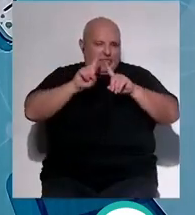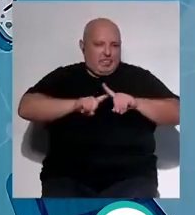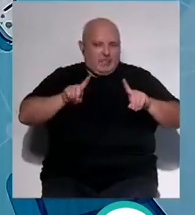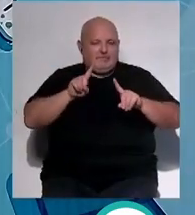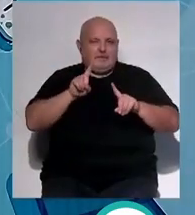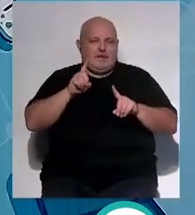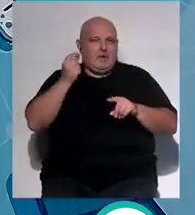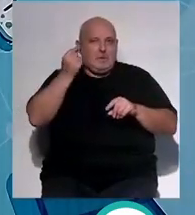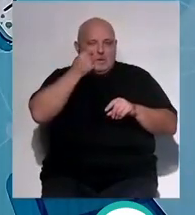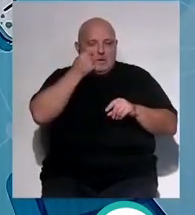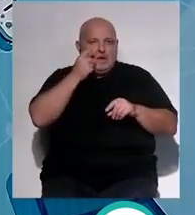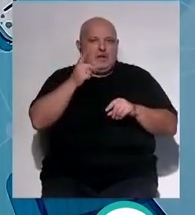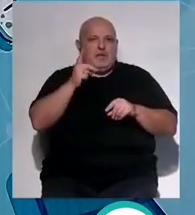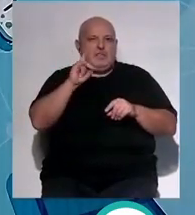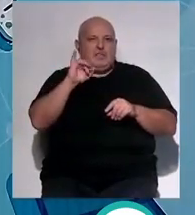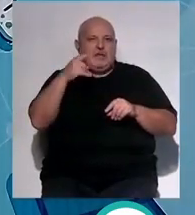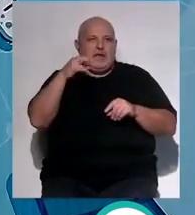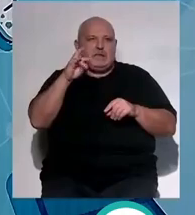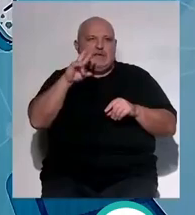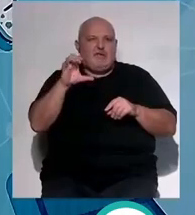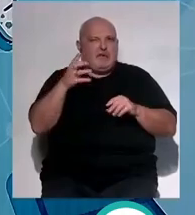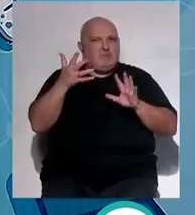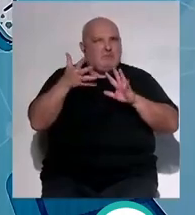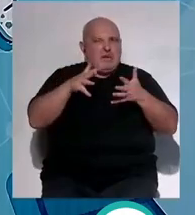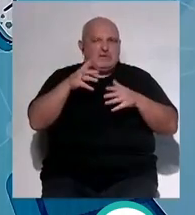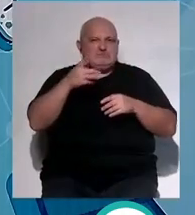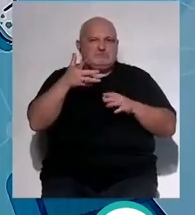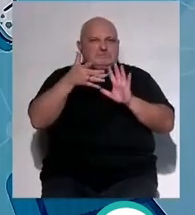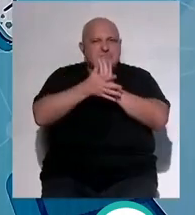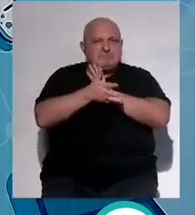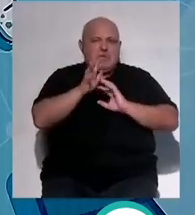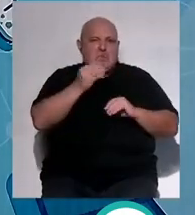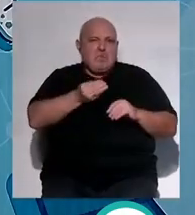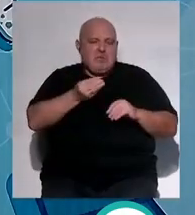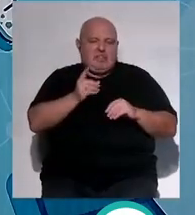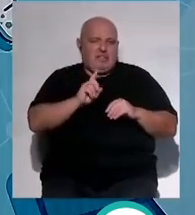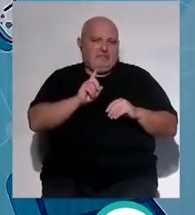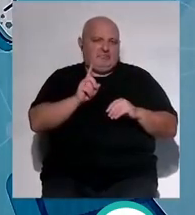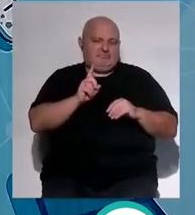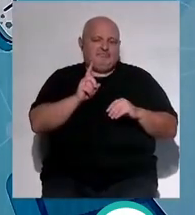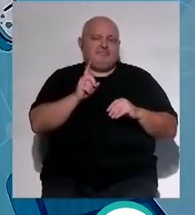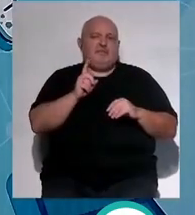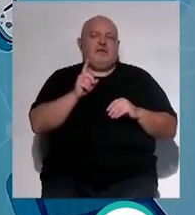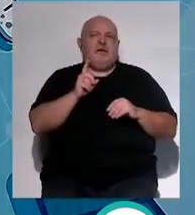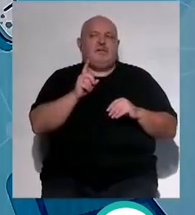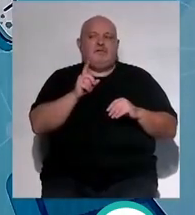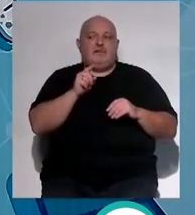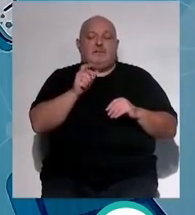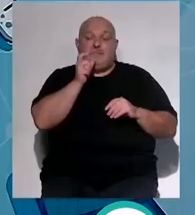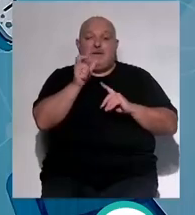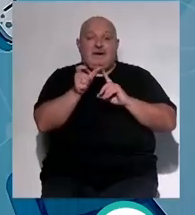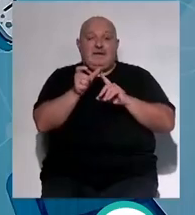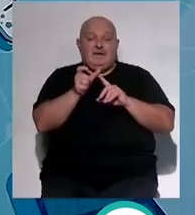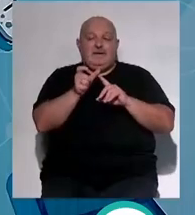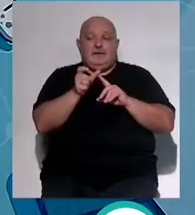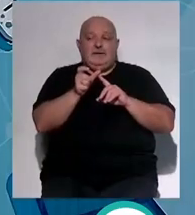escuchas la palabra digestive y digestiva eso tiene que ser buenísimo y además la palabra